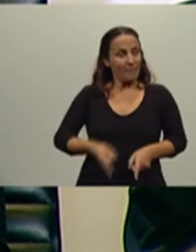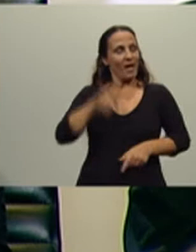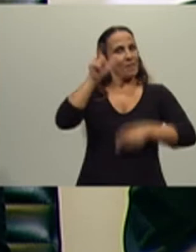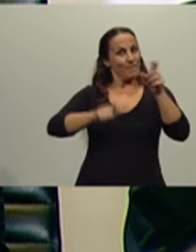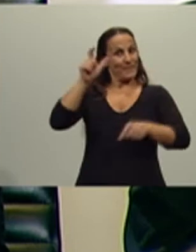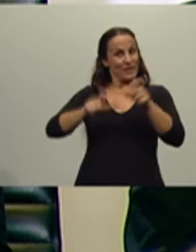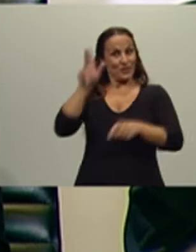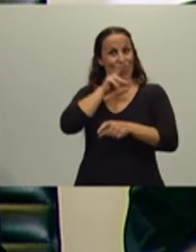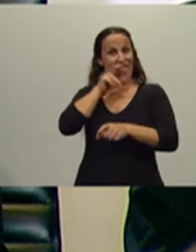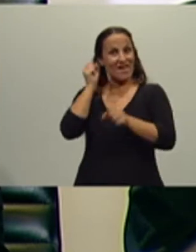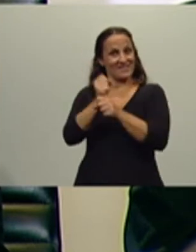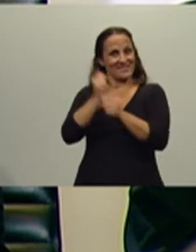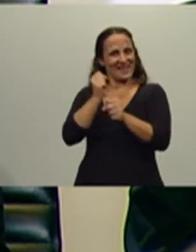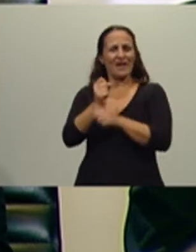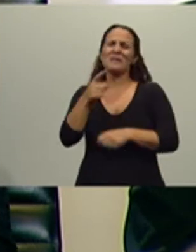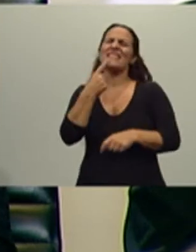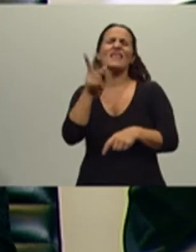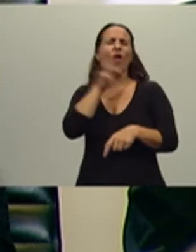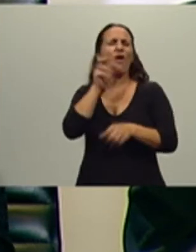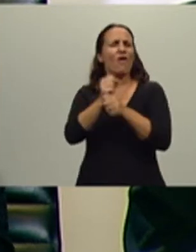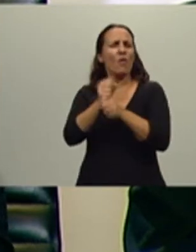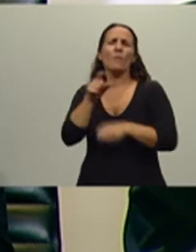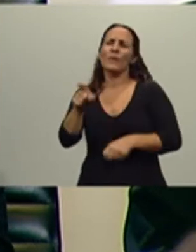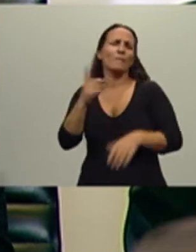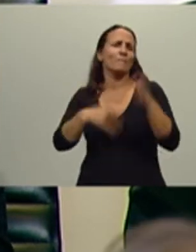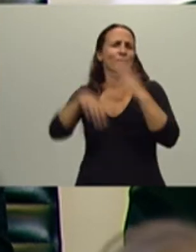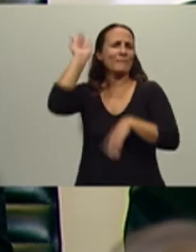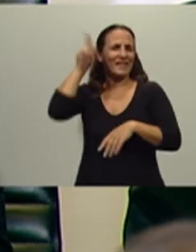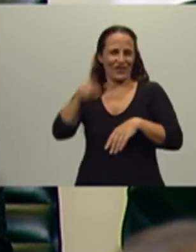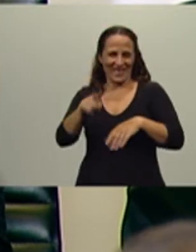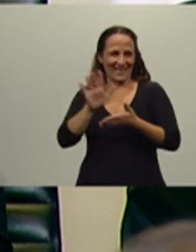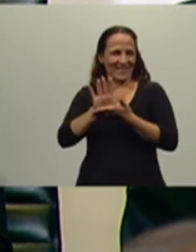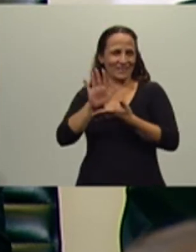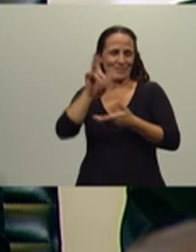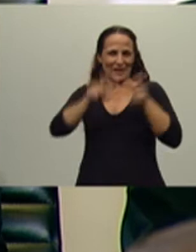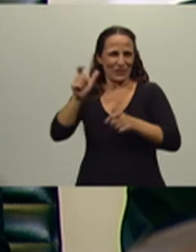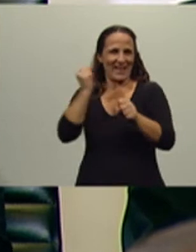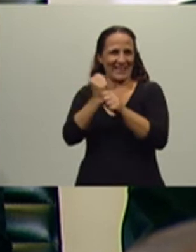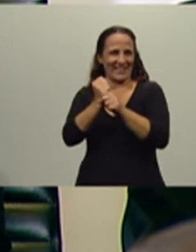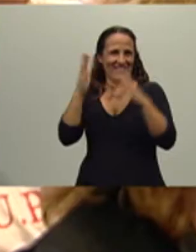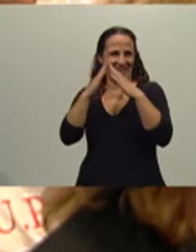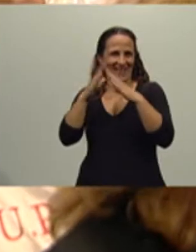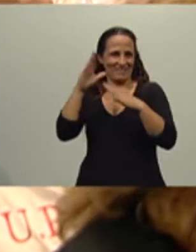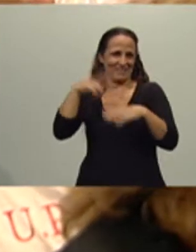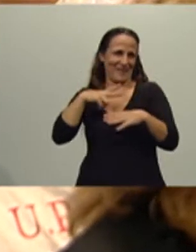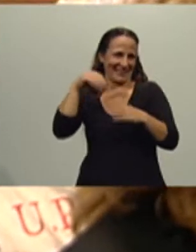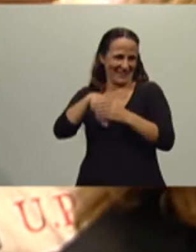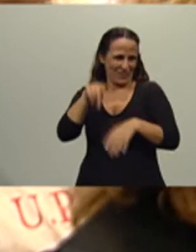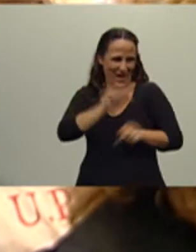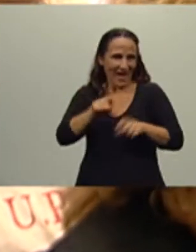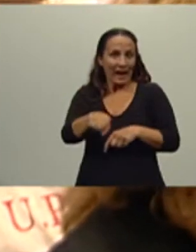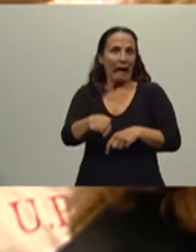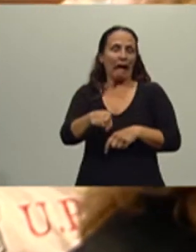trabajadoras porque el universo es fundamentalmente de los trabajadores de las casas particulares, son mujeres, hoy estamos,